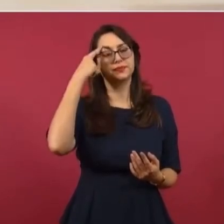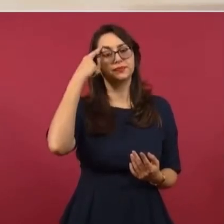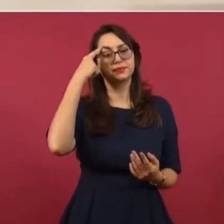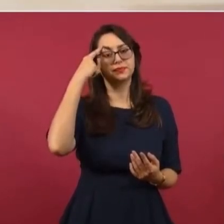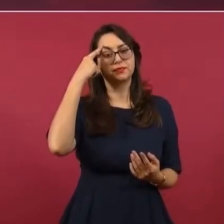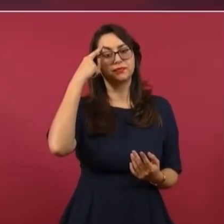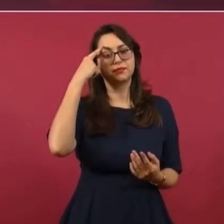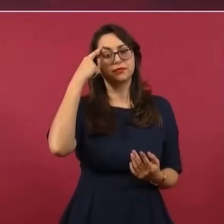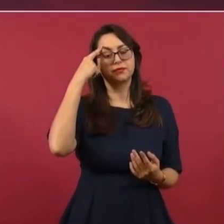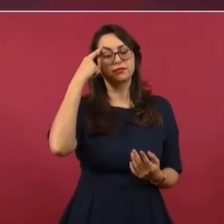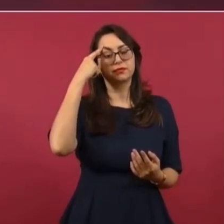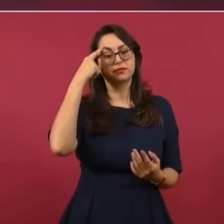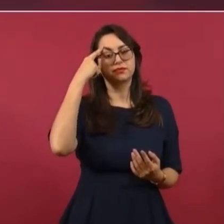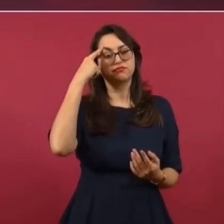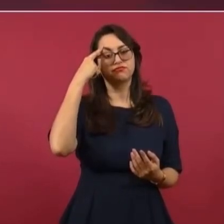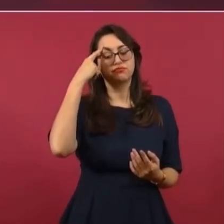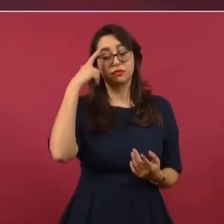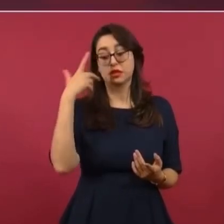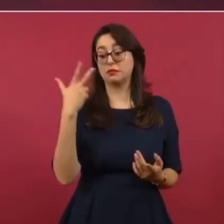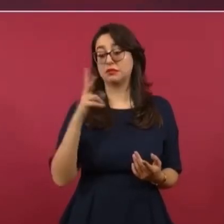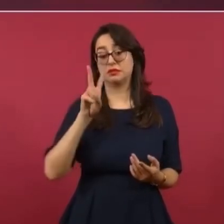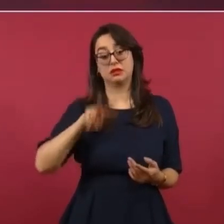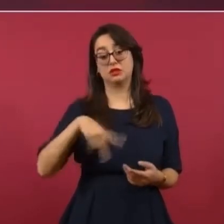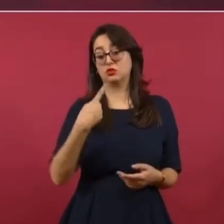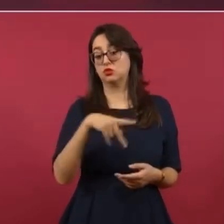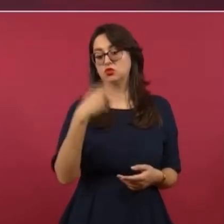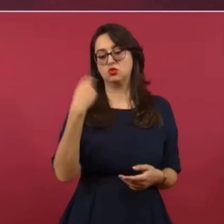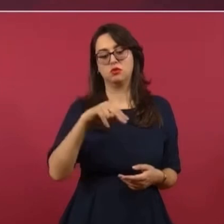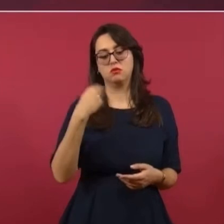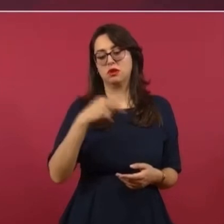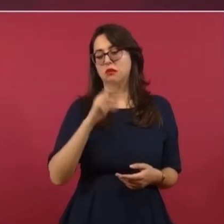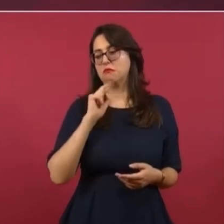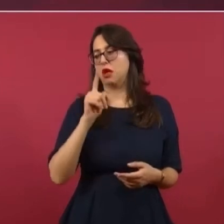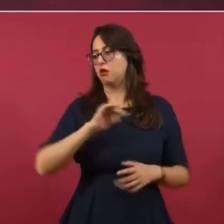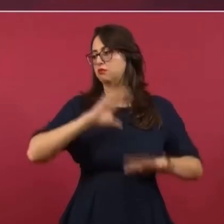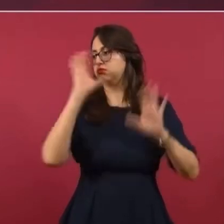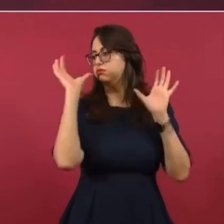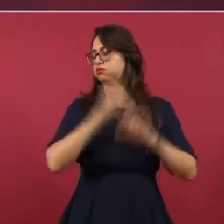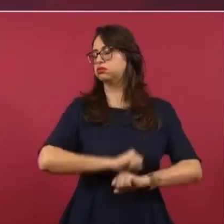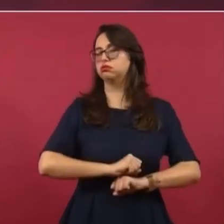agradable recordar esos nombres, es preferible olvidarlos.